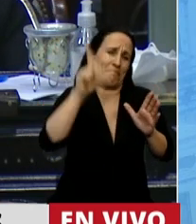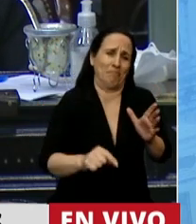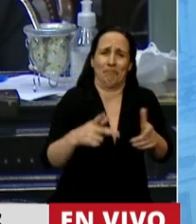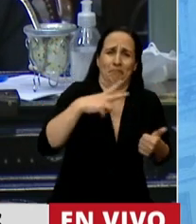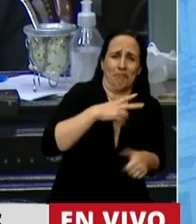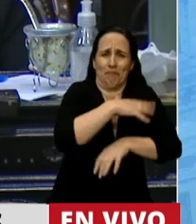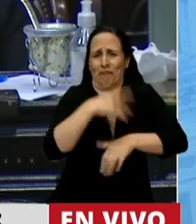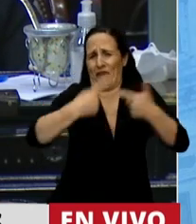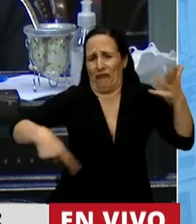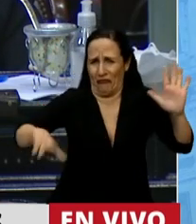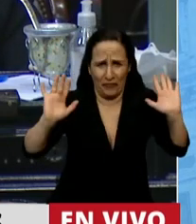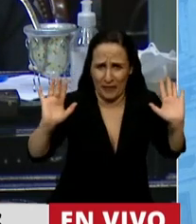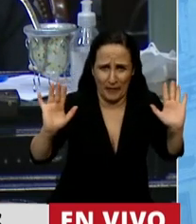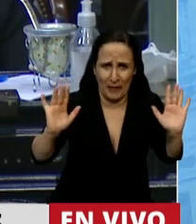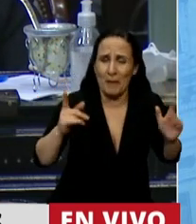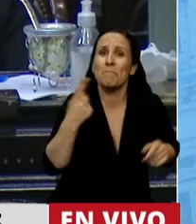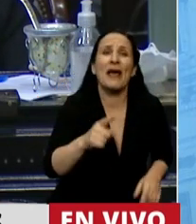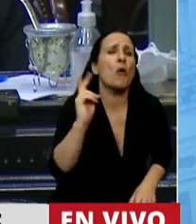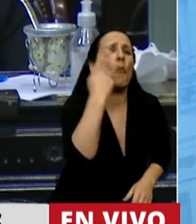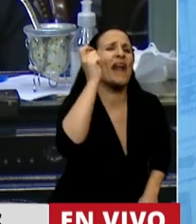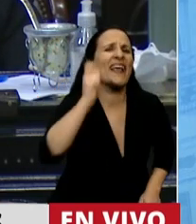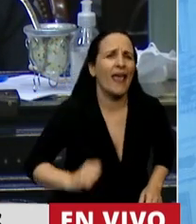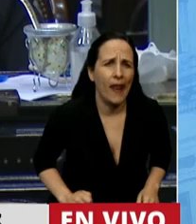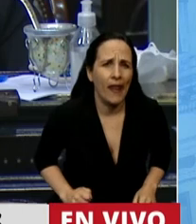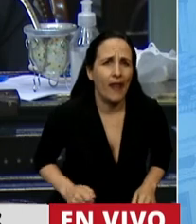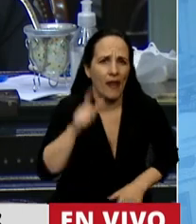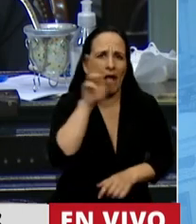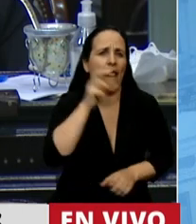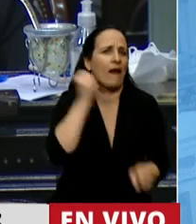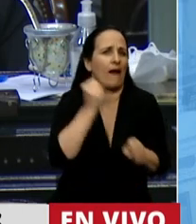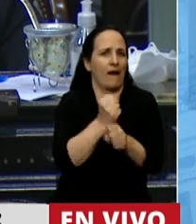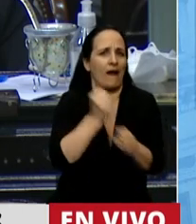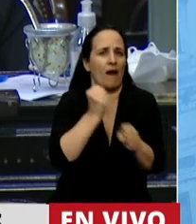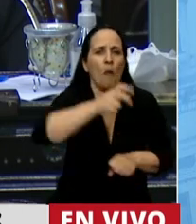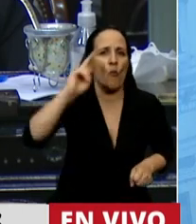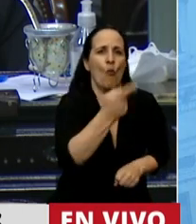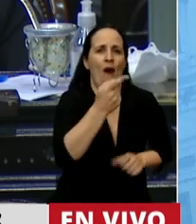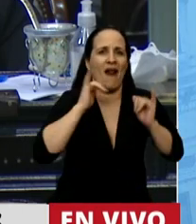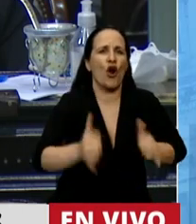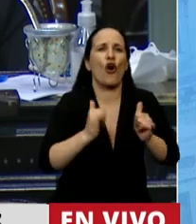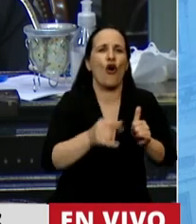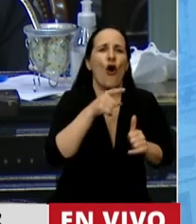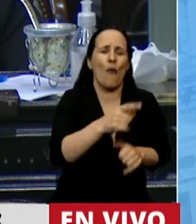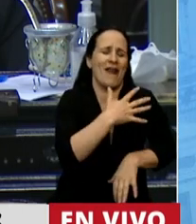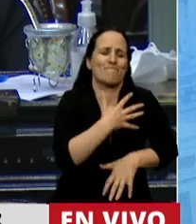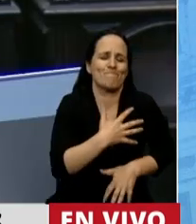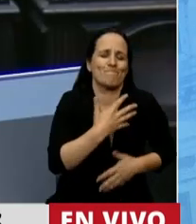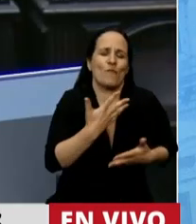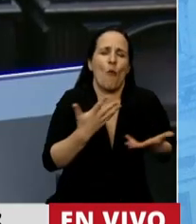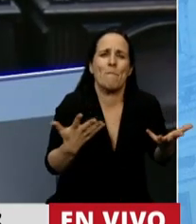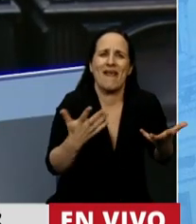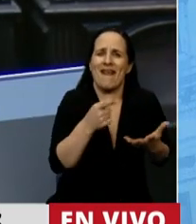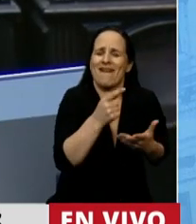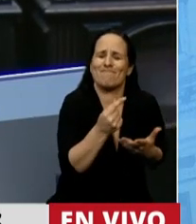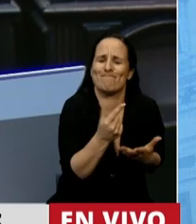clases sociales. Pero las que mueren son las trabajadoras, las que mueren son las jóvenes humildes que no